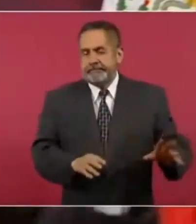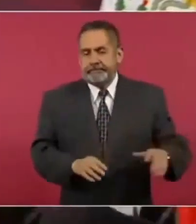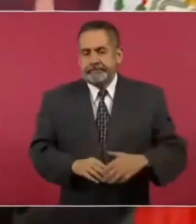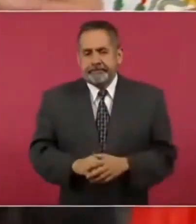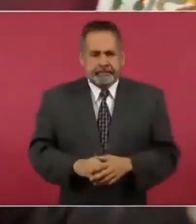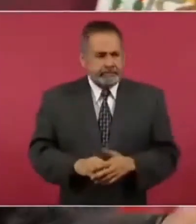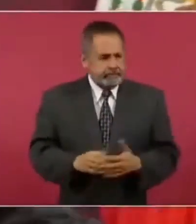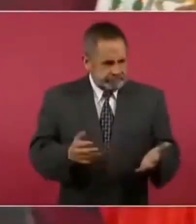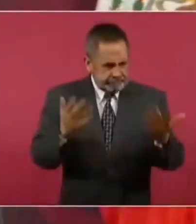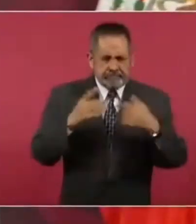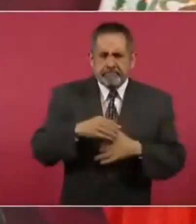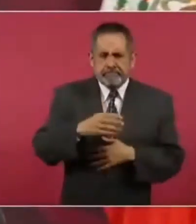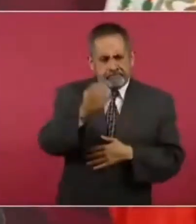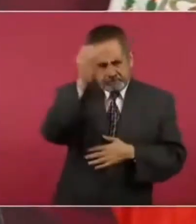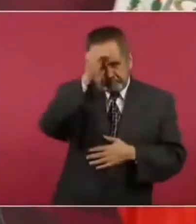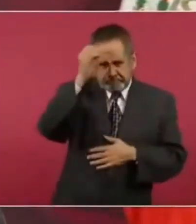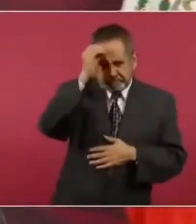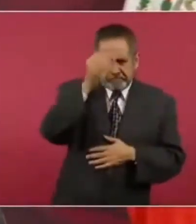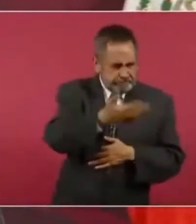opinen,